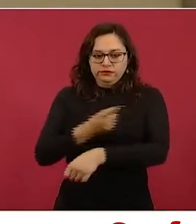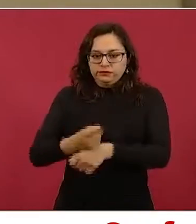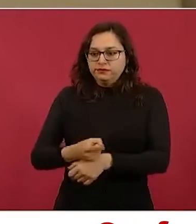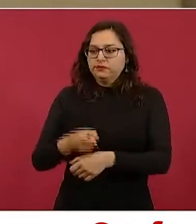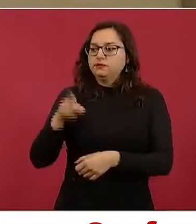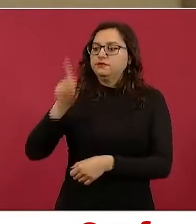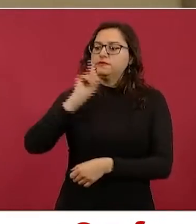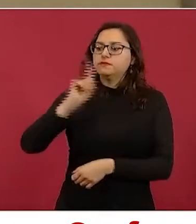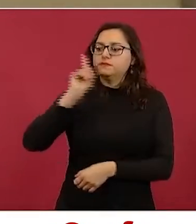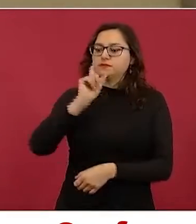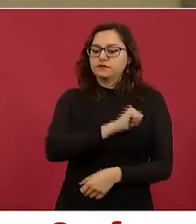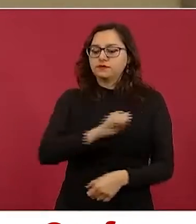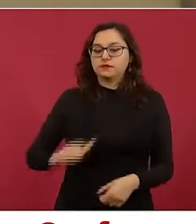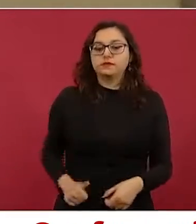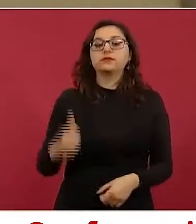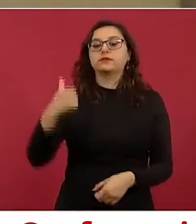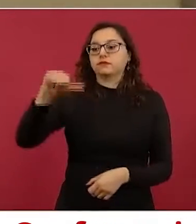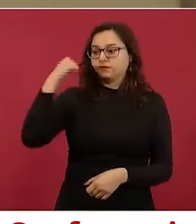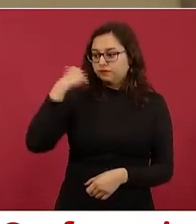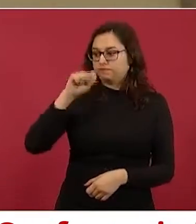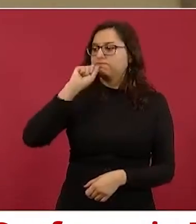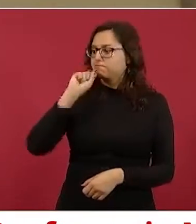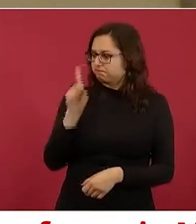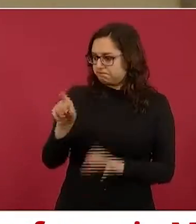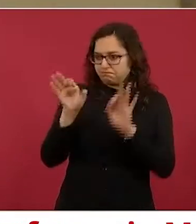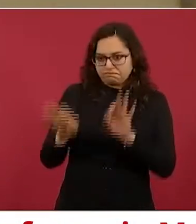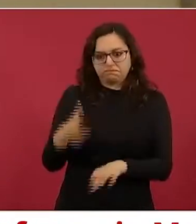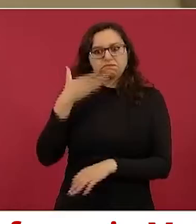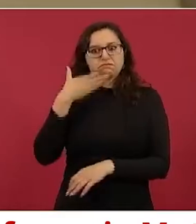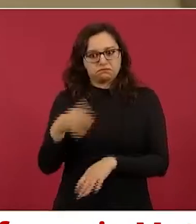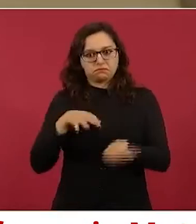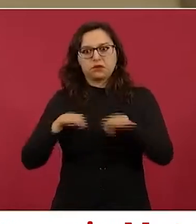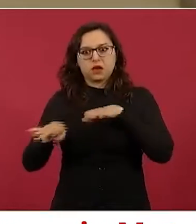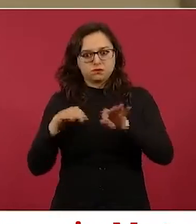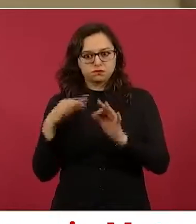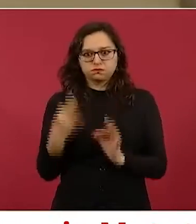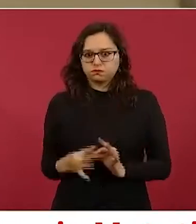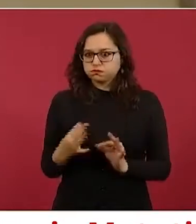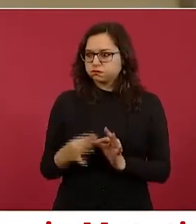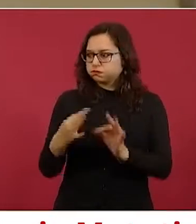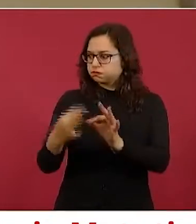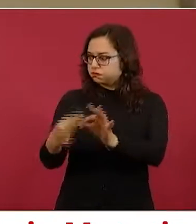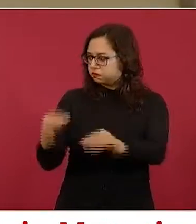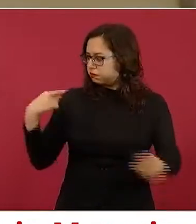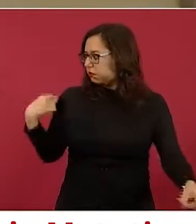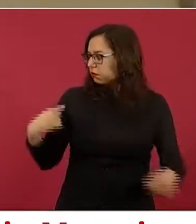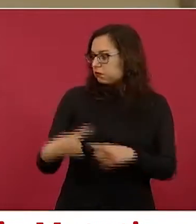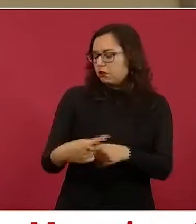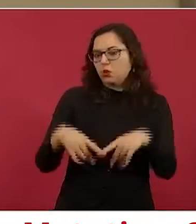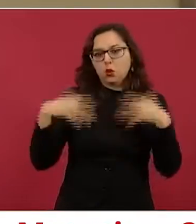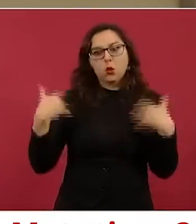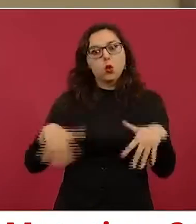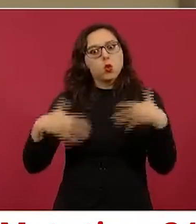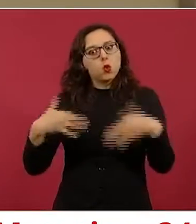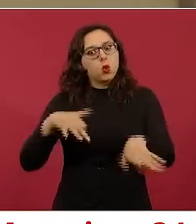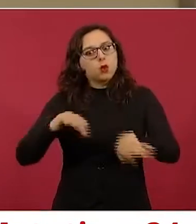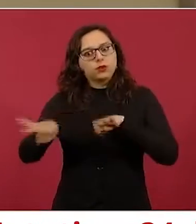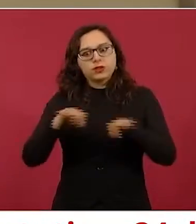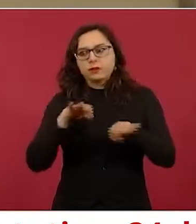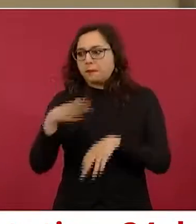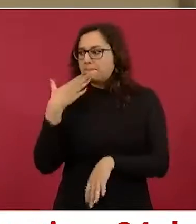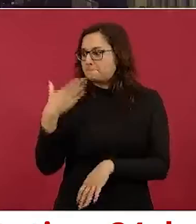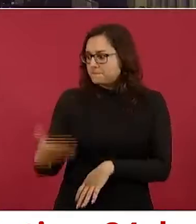Acapulco, Abelina López Rodríguez, quien también ha seguido su ejemplo y en poco tiempo ha demostrado que se puede trabajar con transparencia y con regeneración